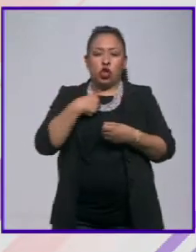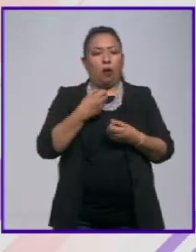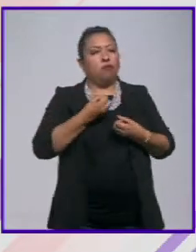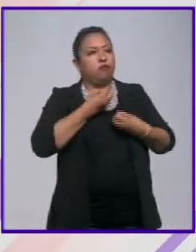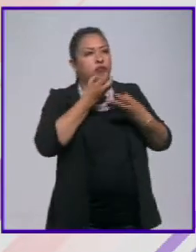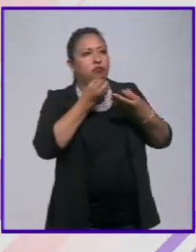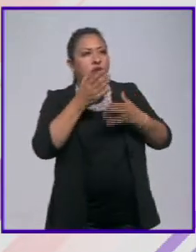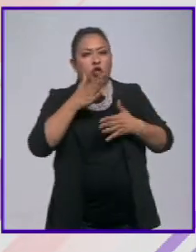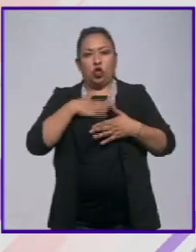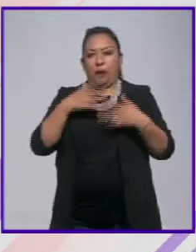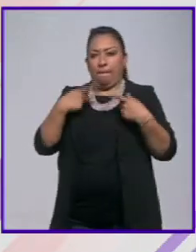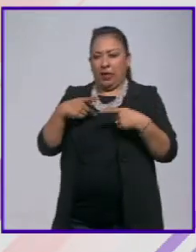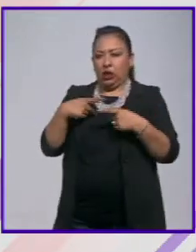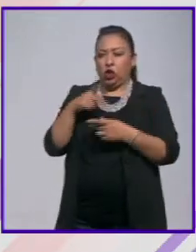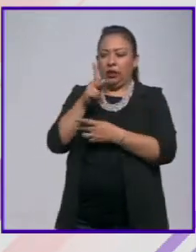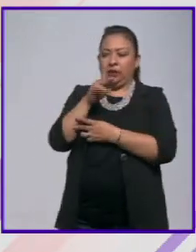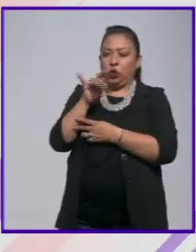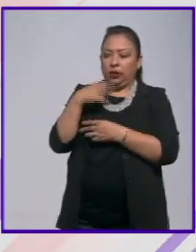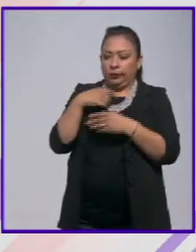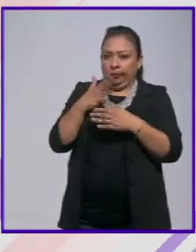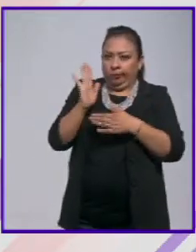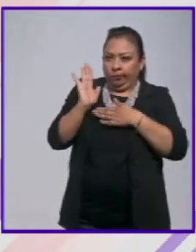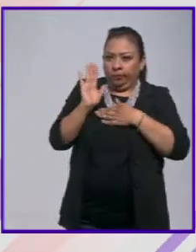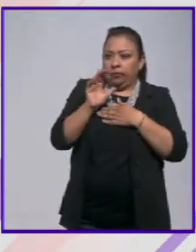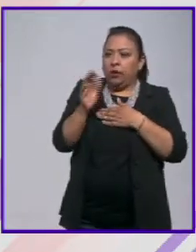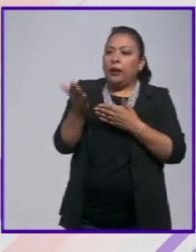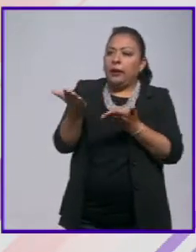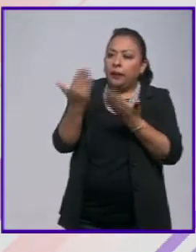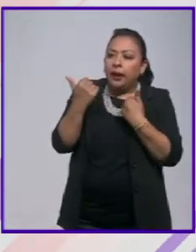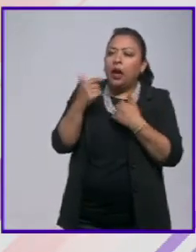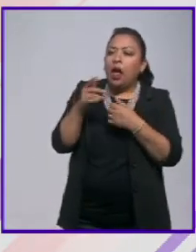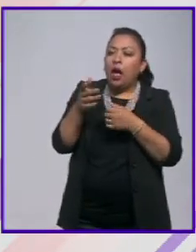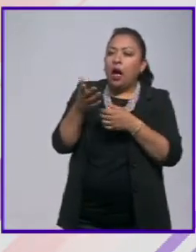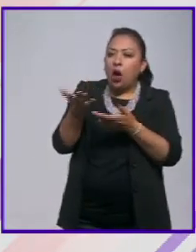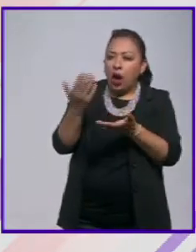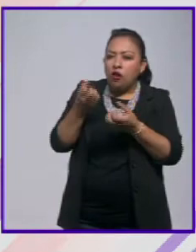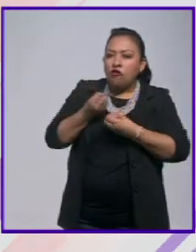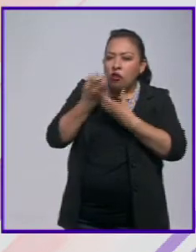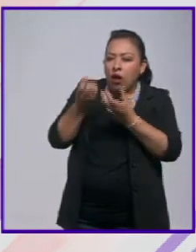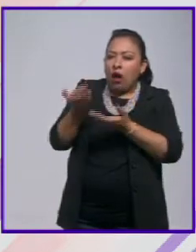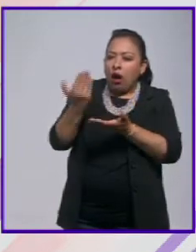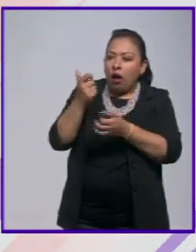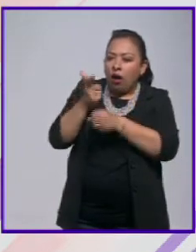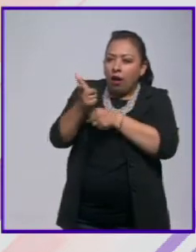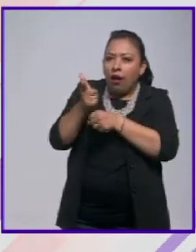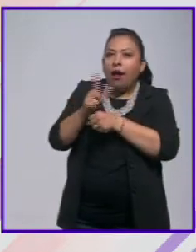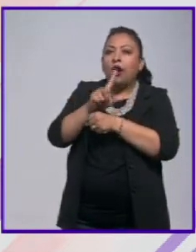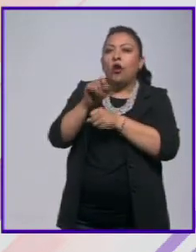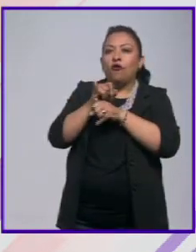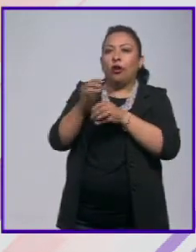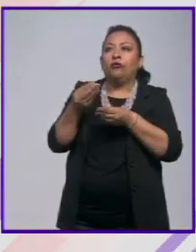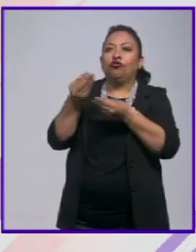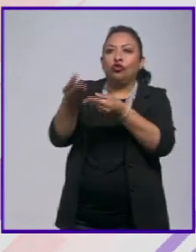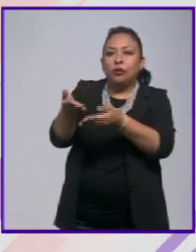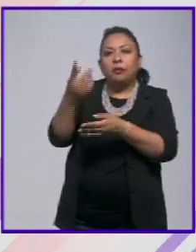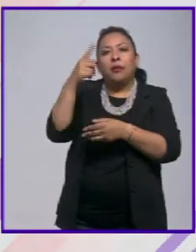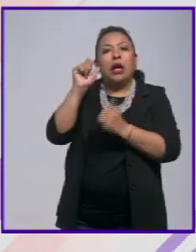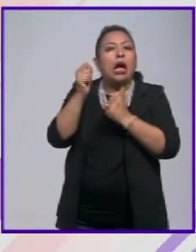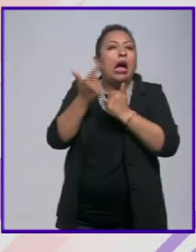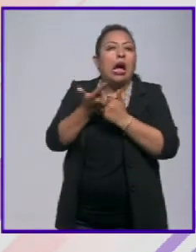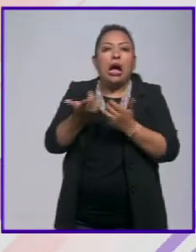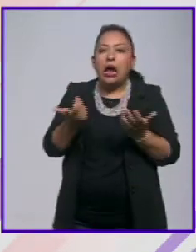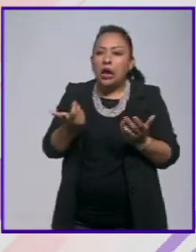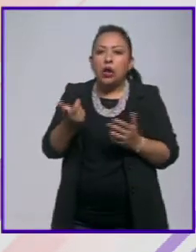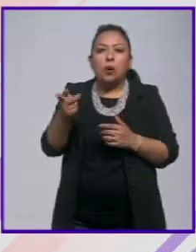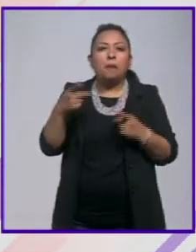el psicoanalista está comprometido con develarle o formar parte de esa develación de aquello que